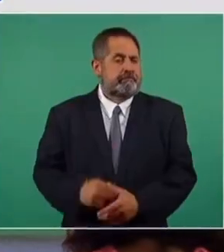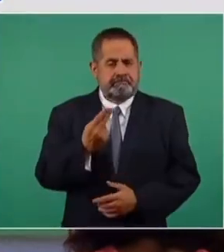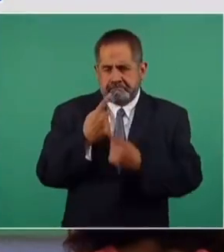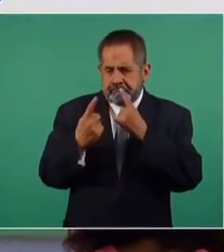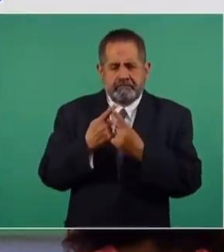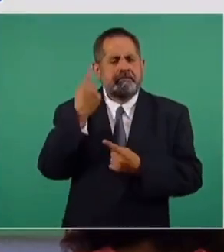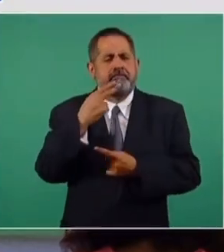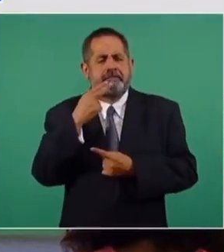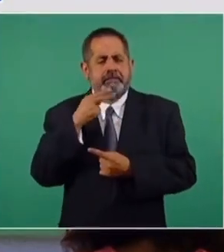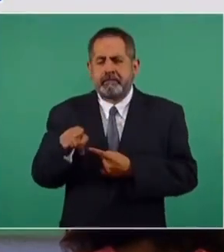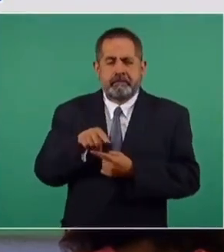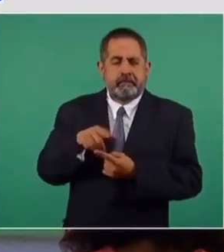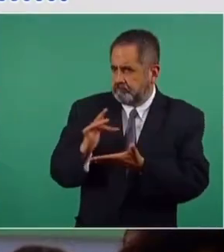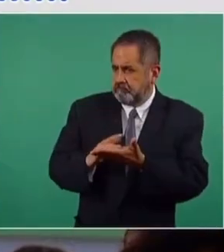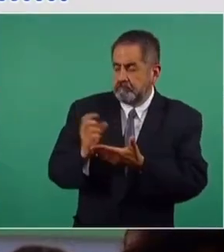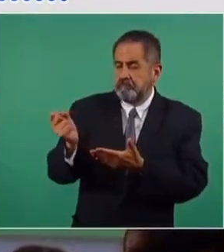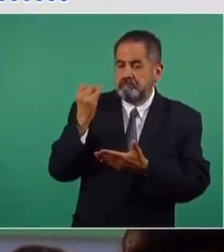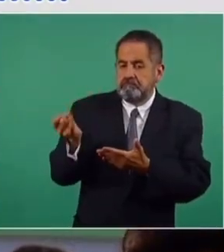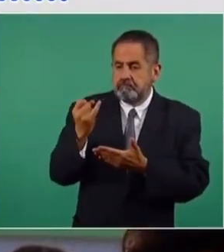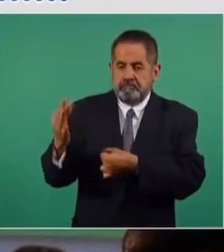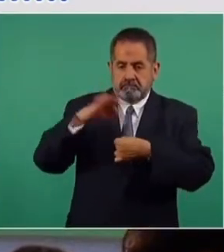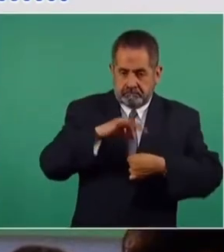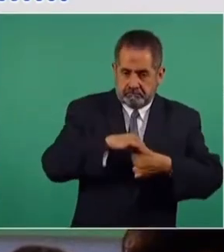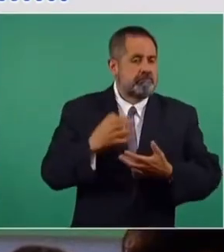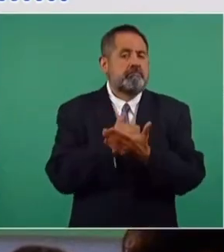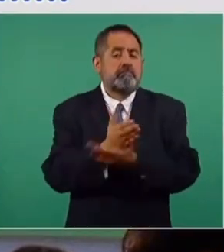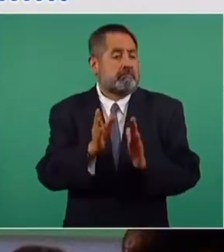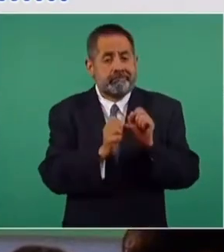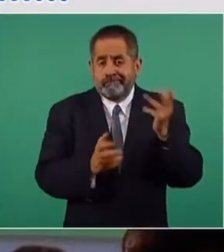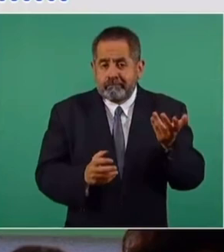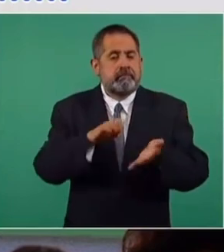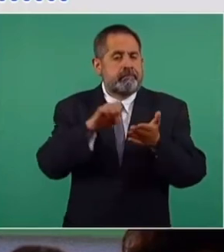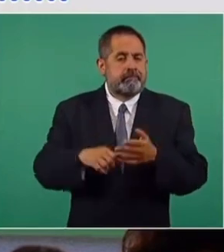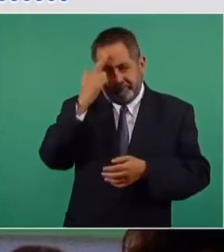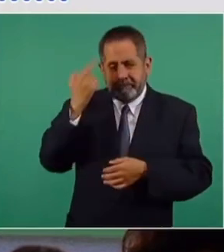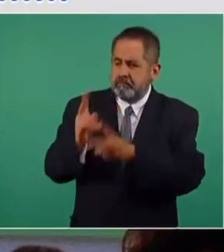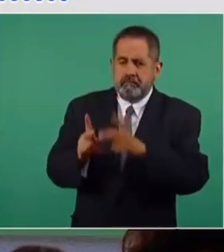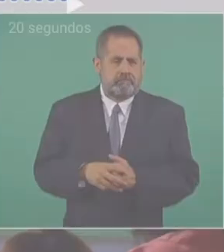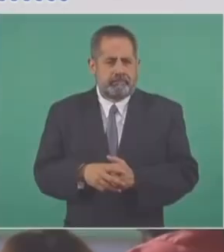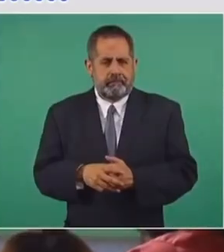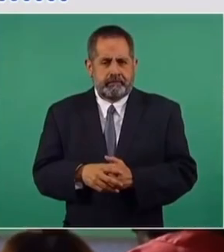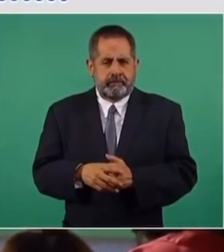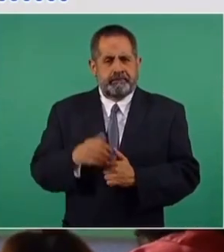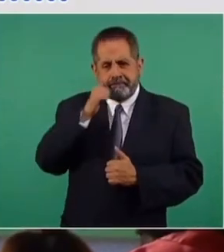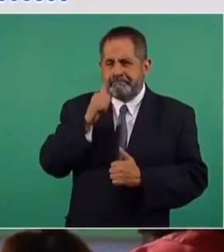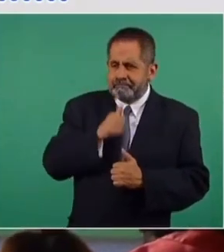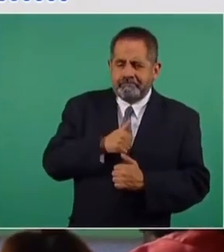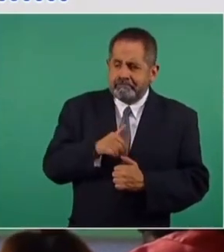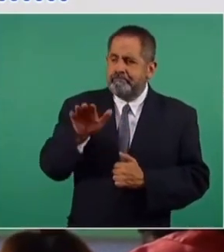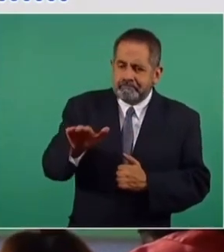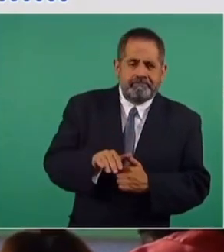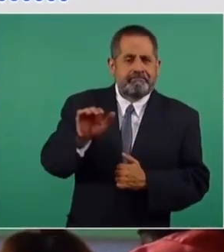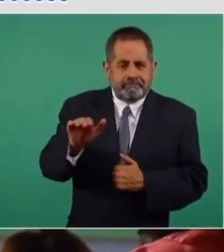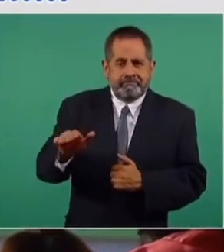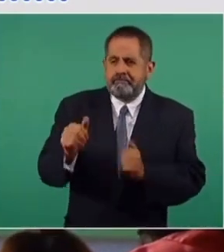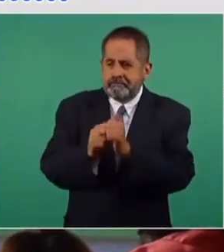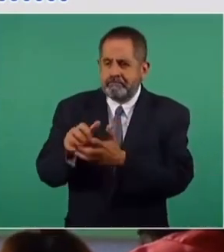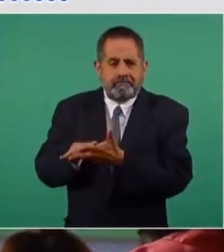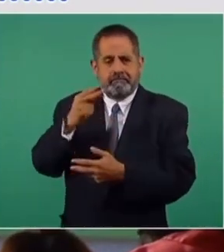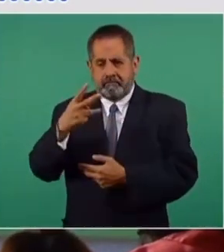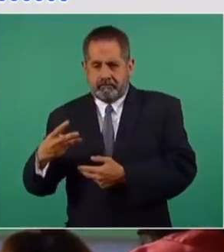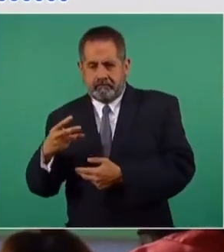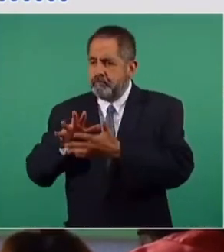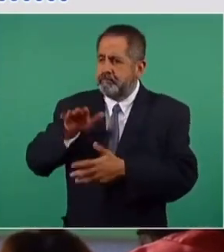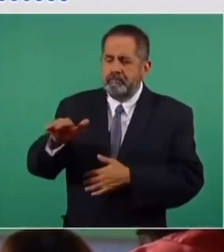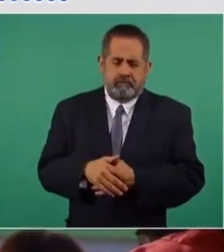¿Para qué es la mayoría calificada? Para reformar la Constitución. Por ejemplo, se acordó con el PRI en esta legislatura. Buscando tener mayoría